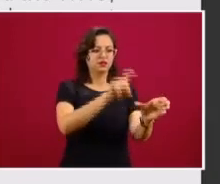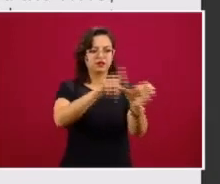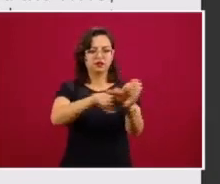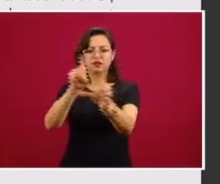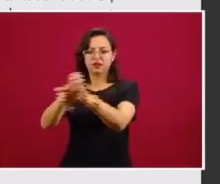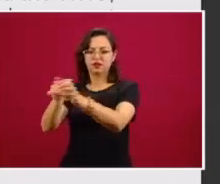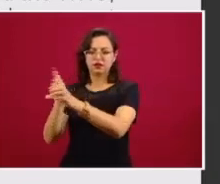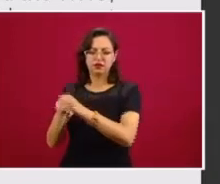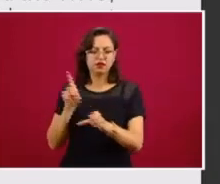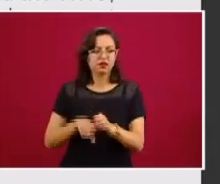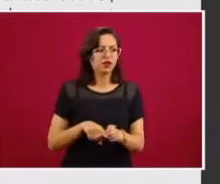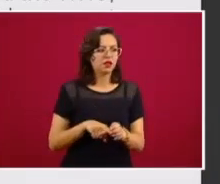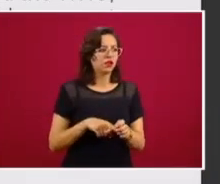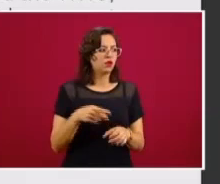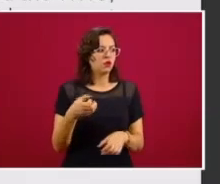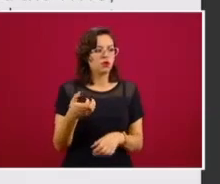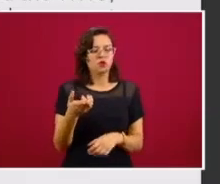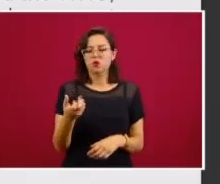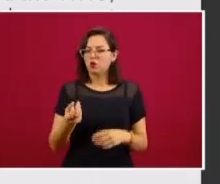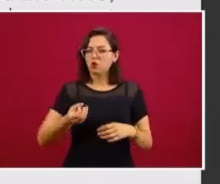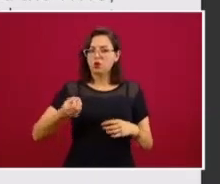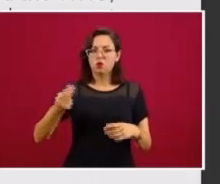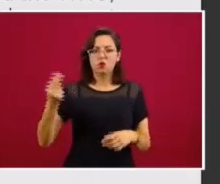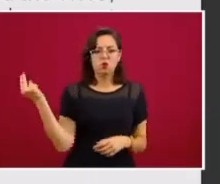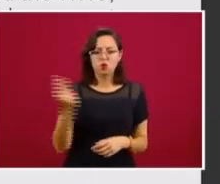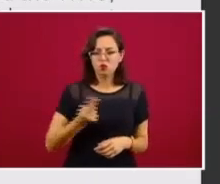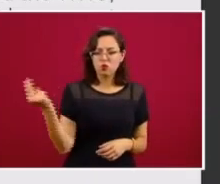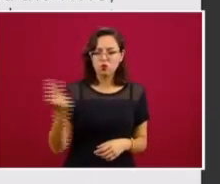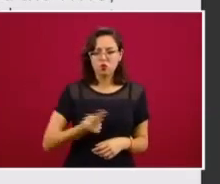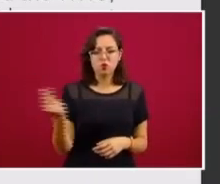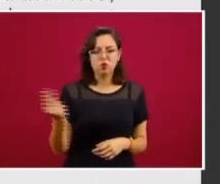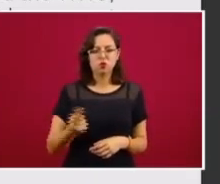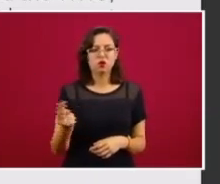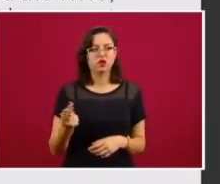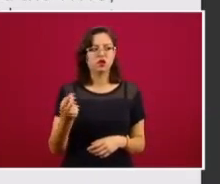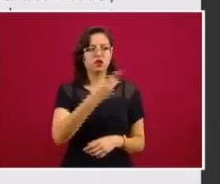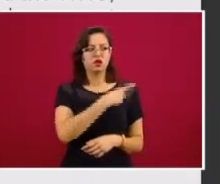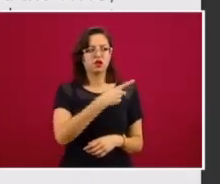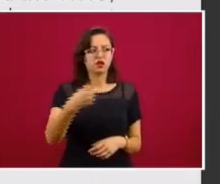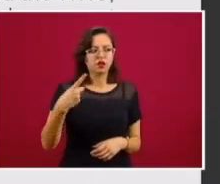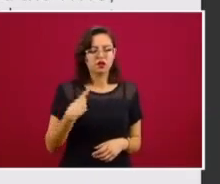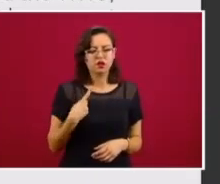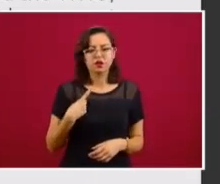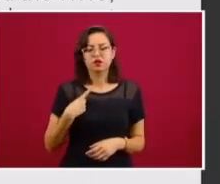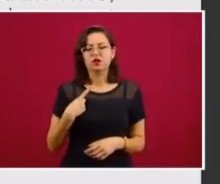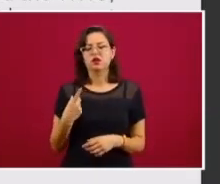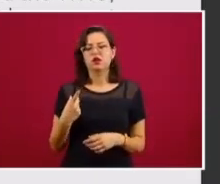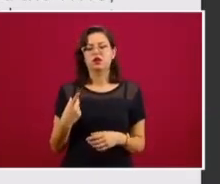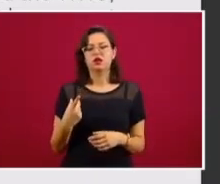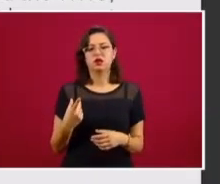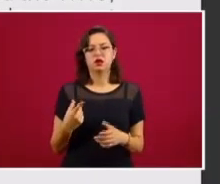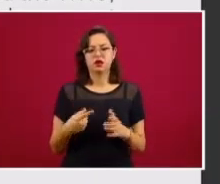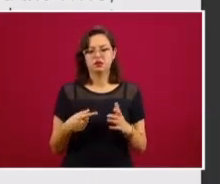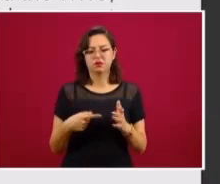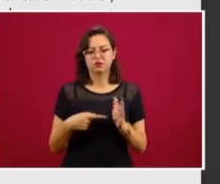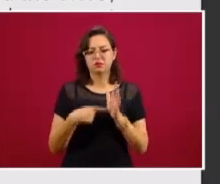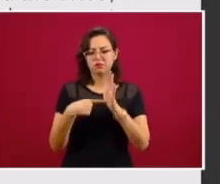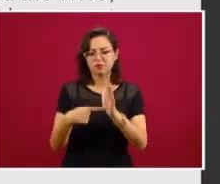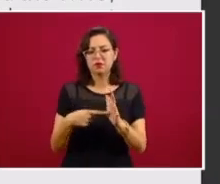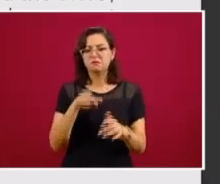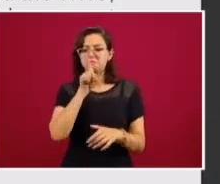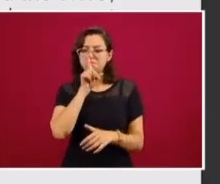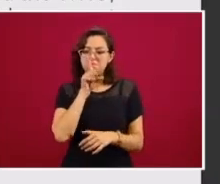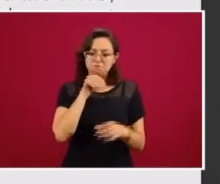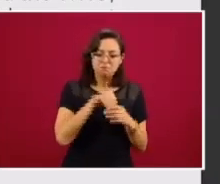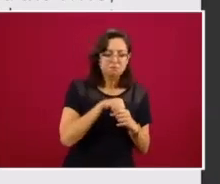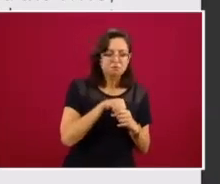revengan la especulación y todas aquellas disposiciones que escondan o